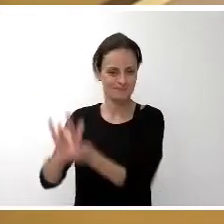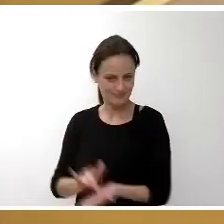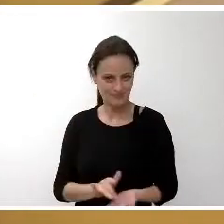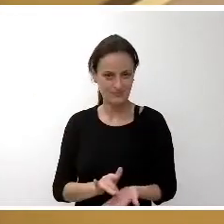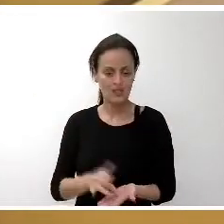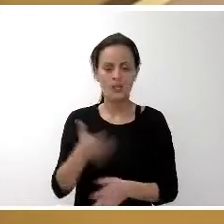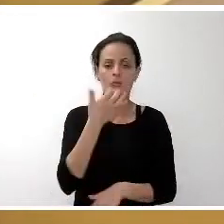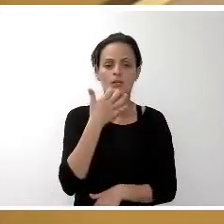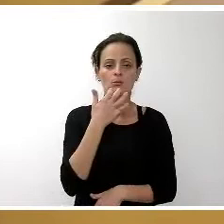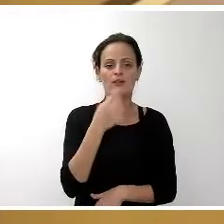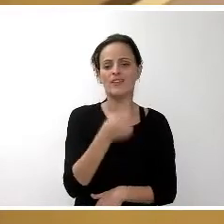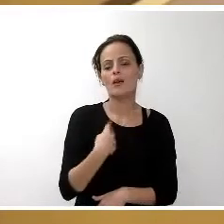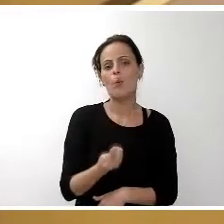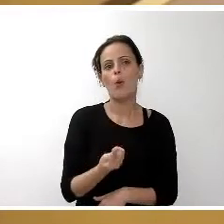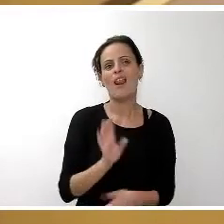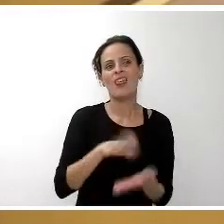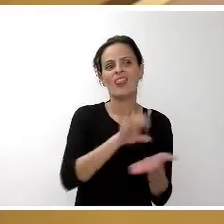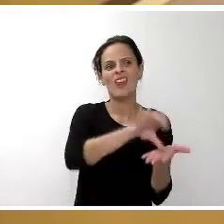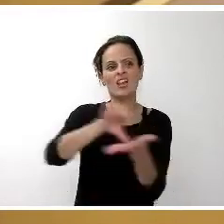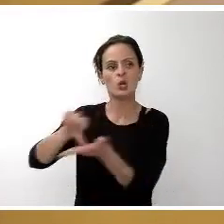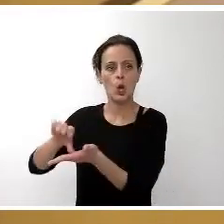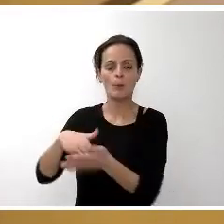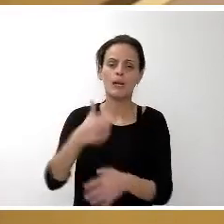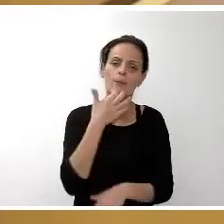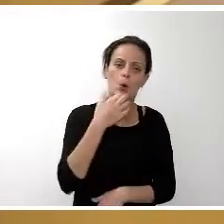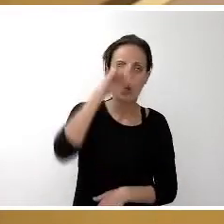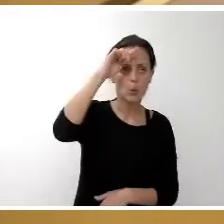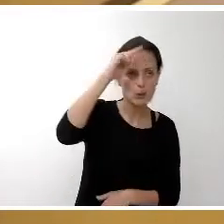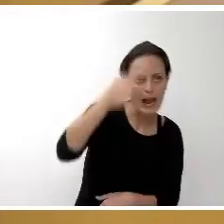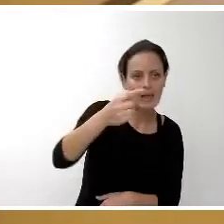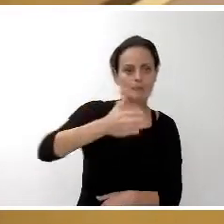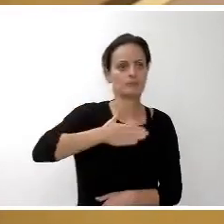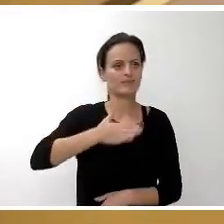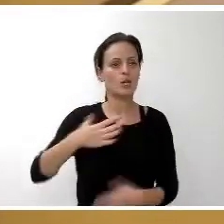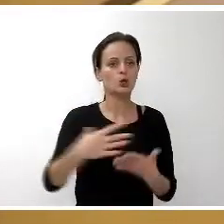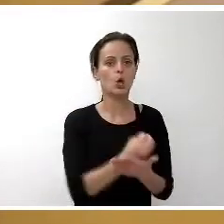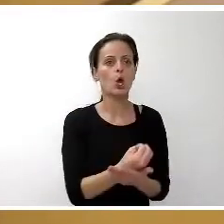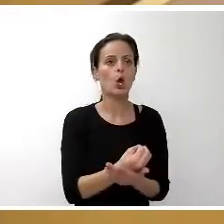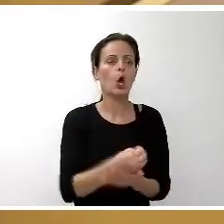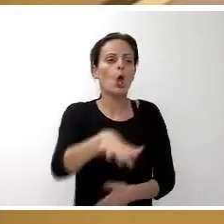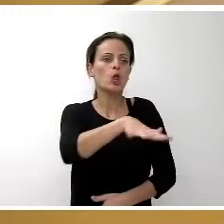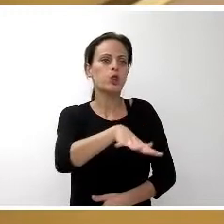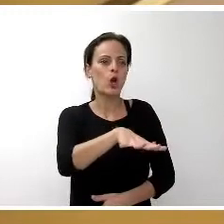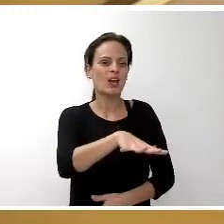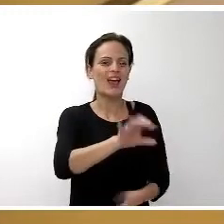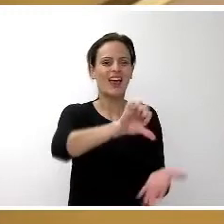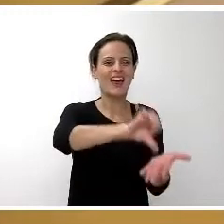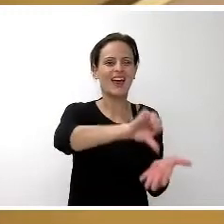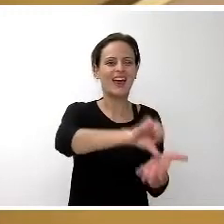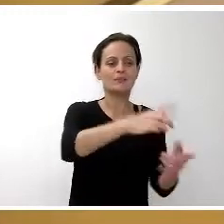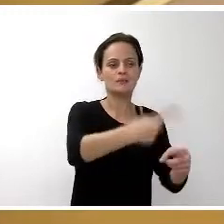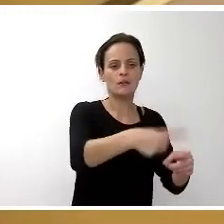casi todos los centros están ubicados culturales, patrimoniales, ubicados en Santa Cruz, en La Laguna, en el área